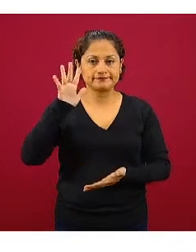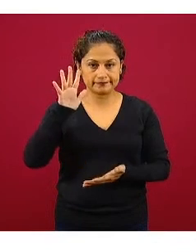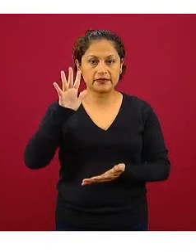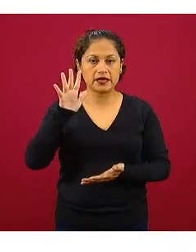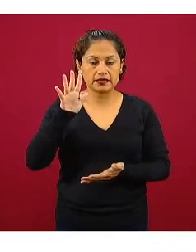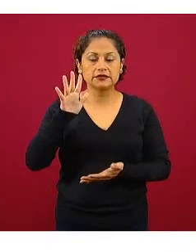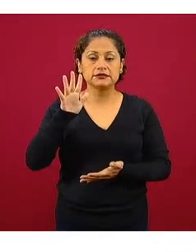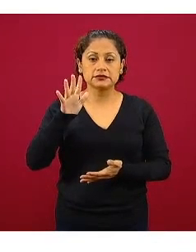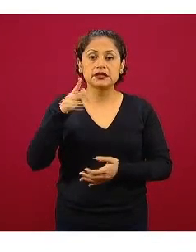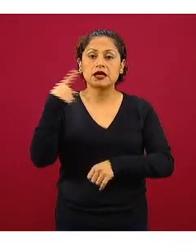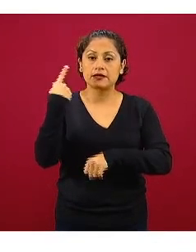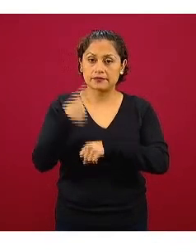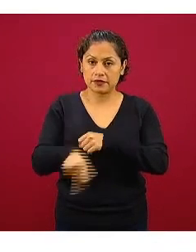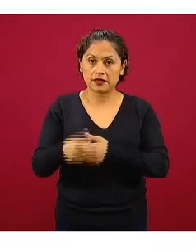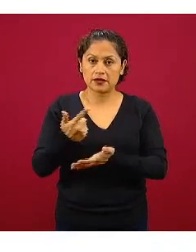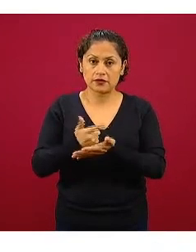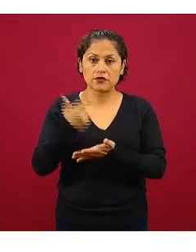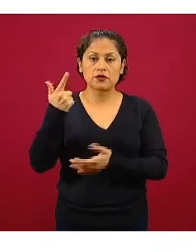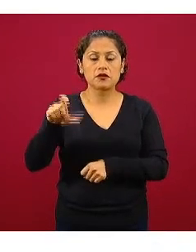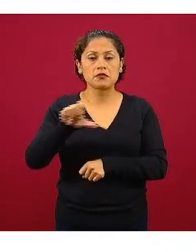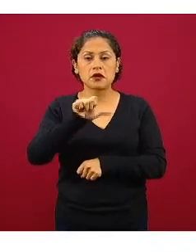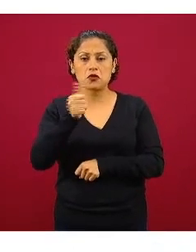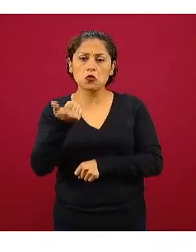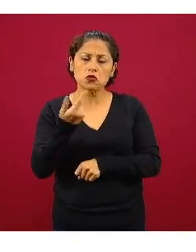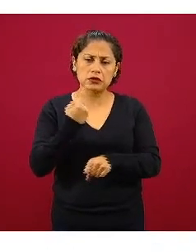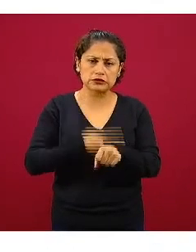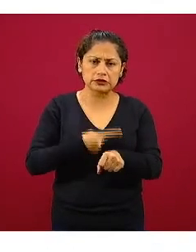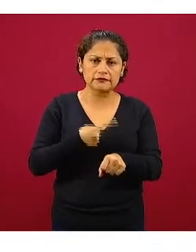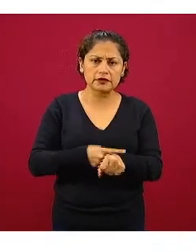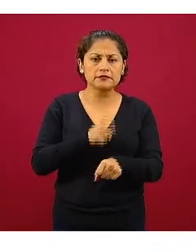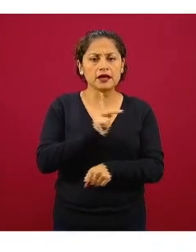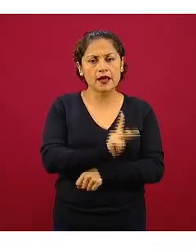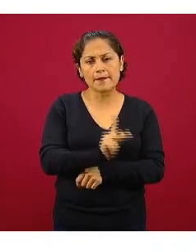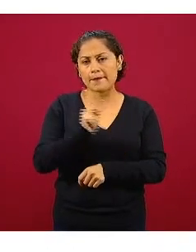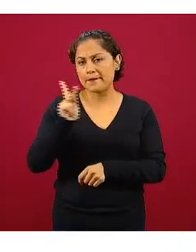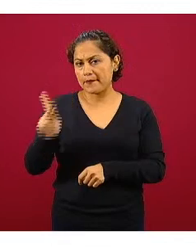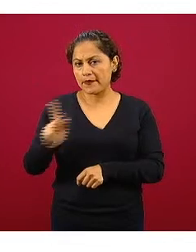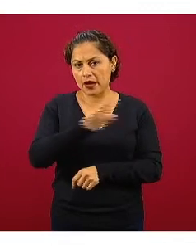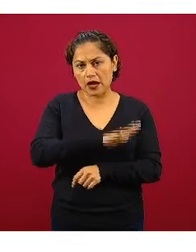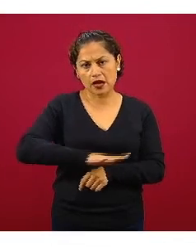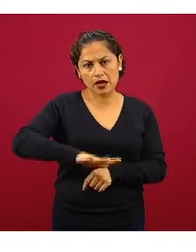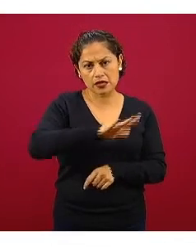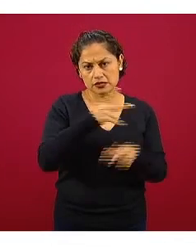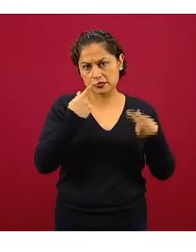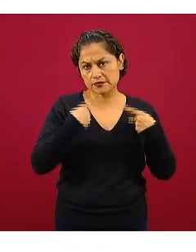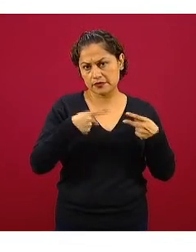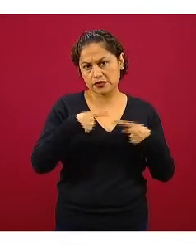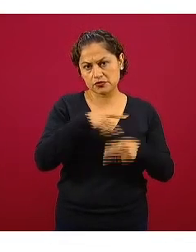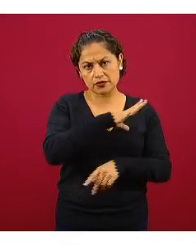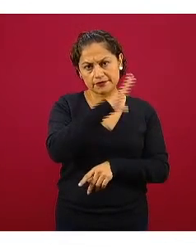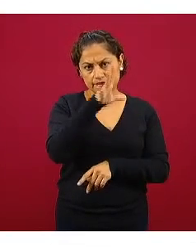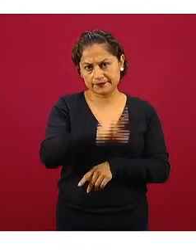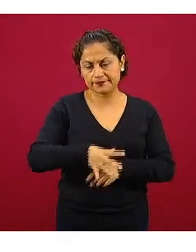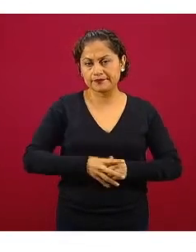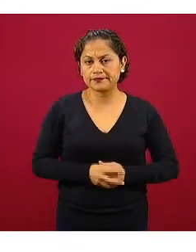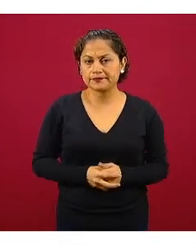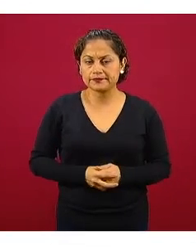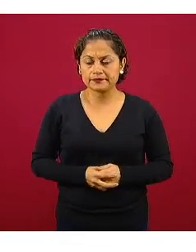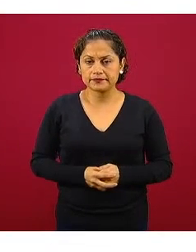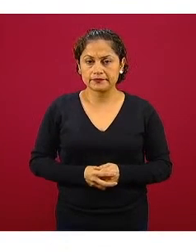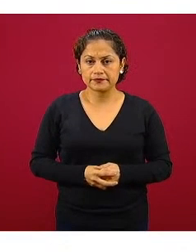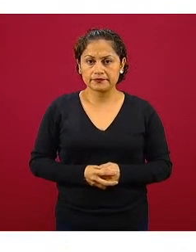letales y las demás son parecidas a las que hemos manifestado en el otro grupo la siguiente